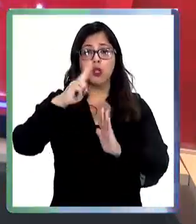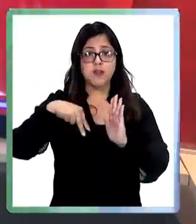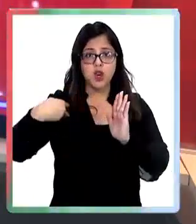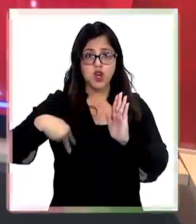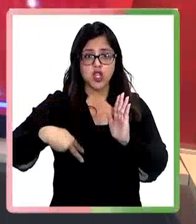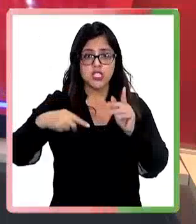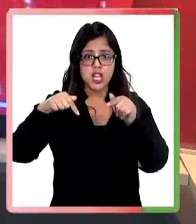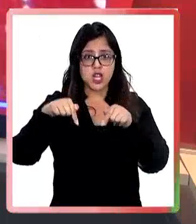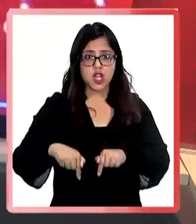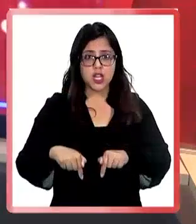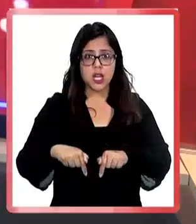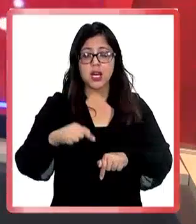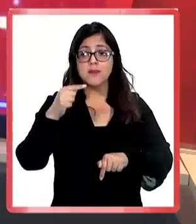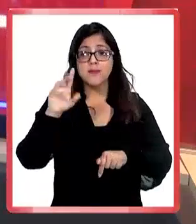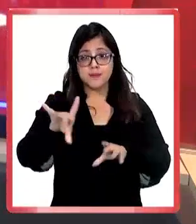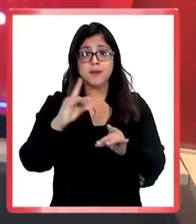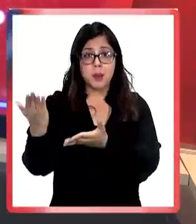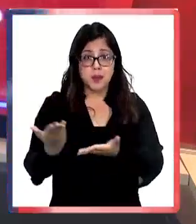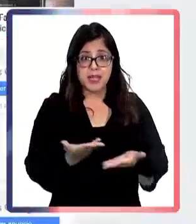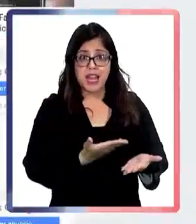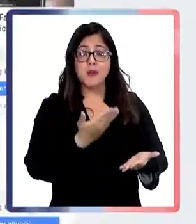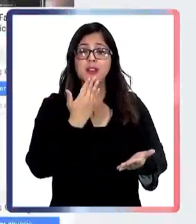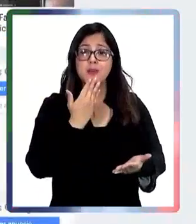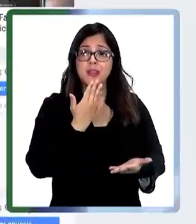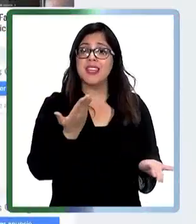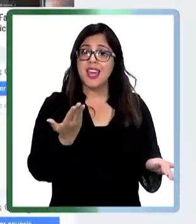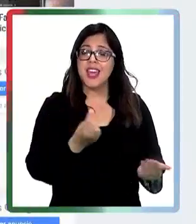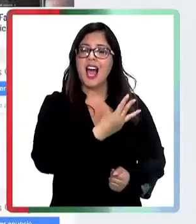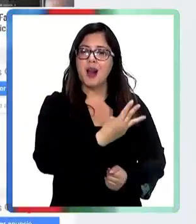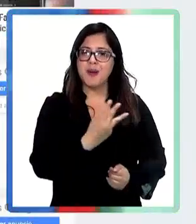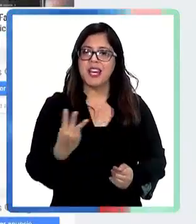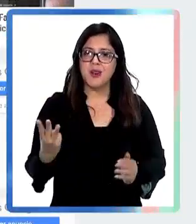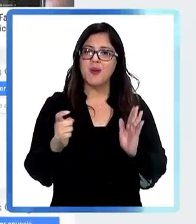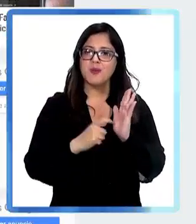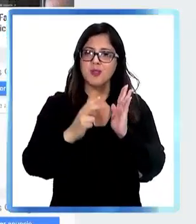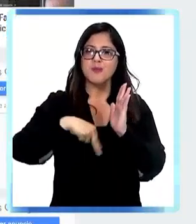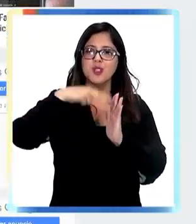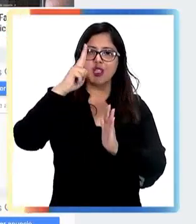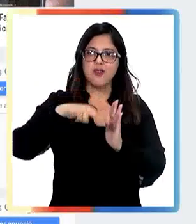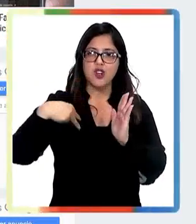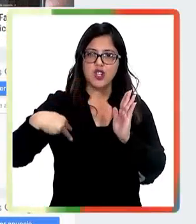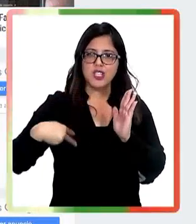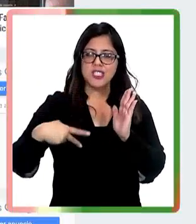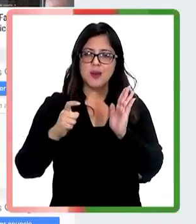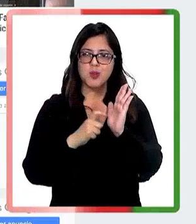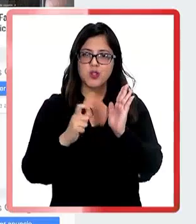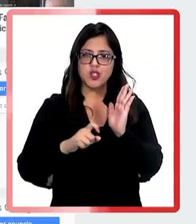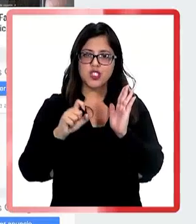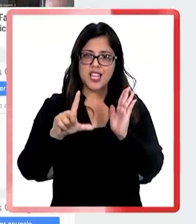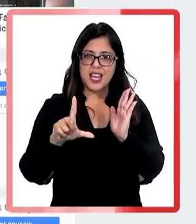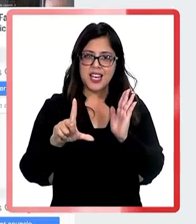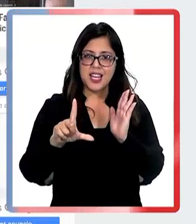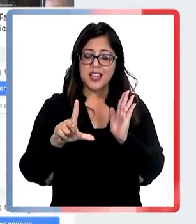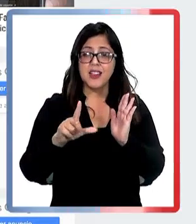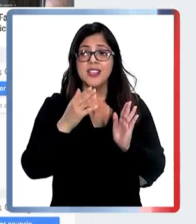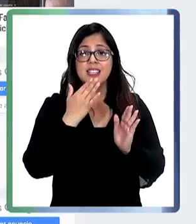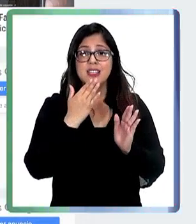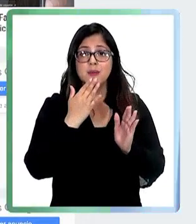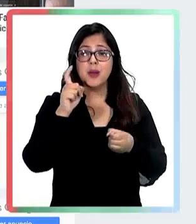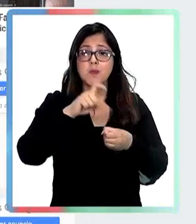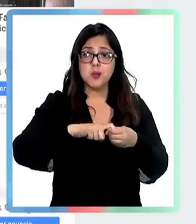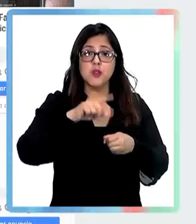despedimos el portavoz noticias de hoy, no sin antes invitarles a visitar nuestra página web www.portavoznoticias